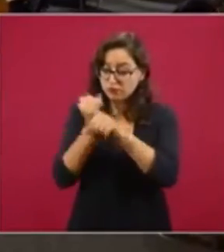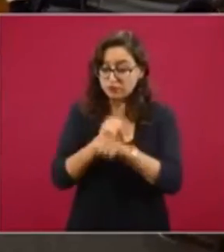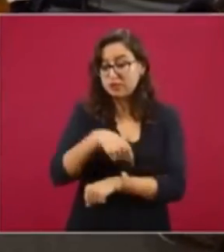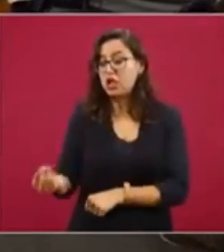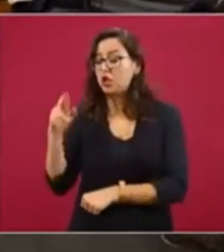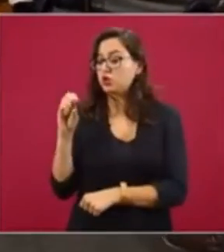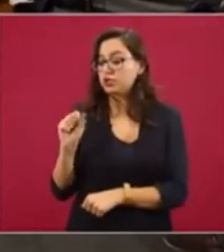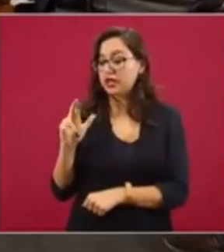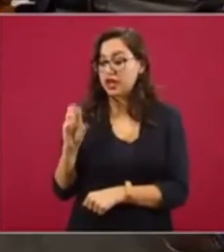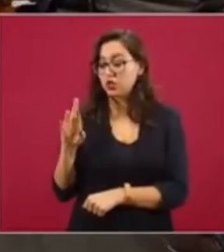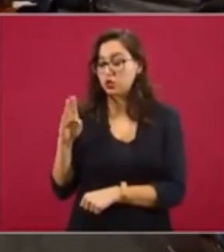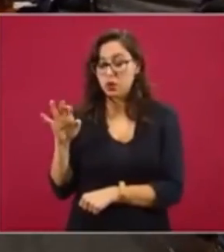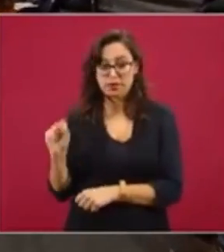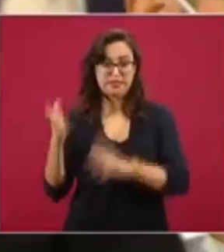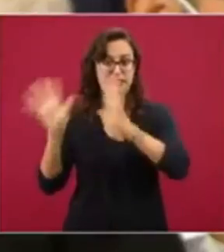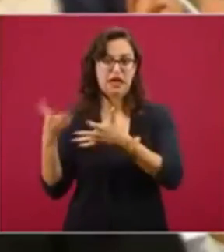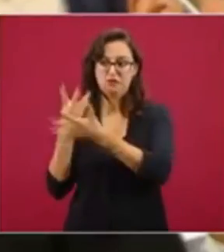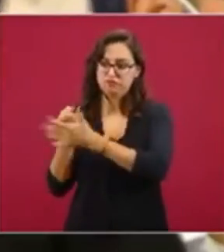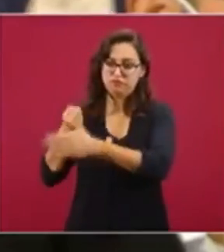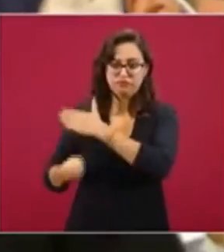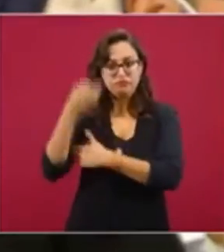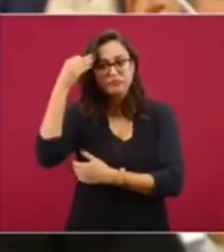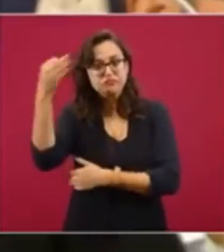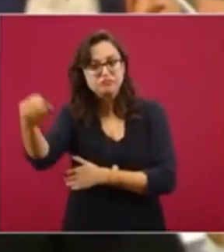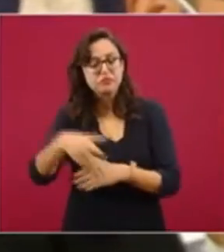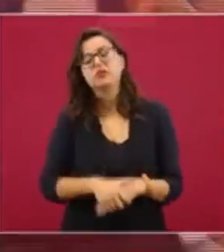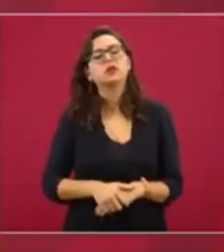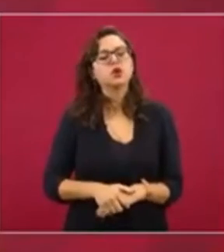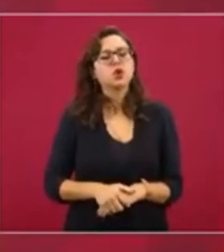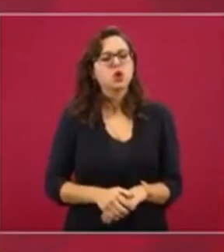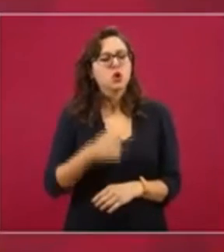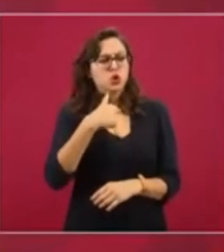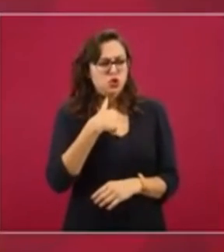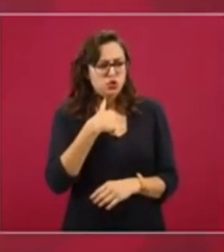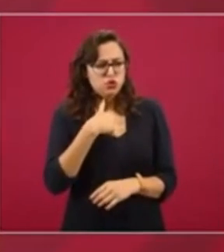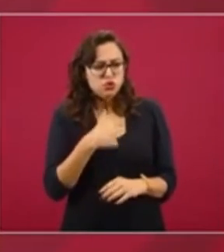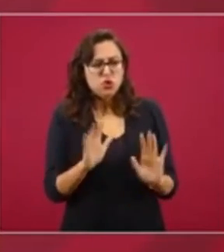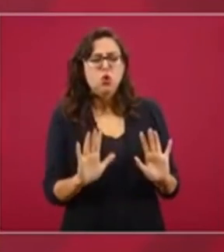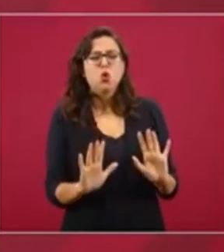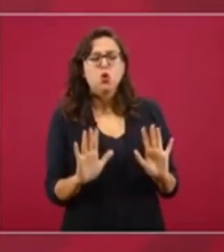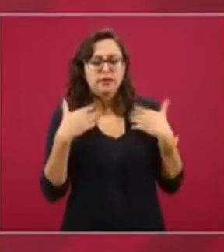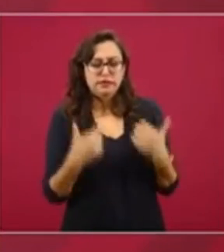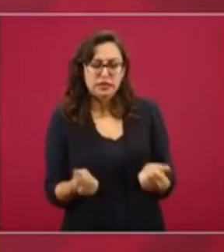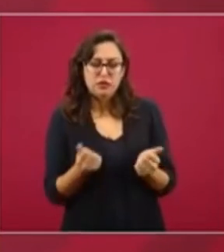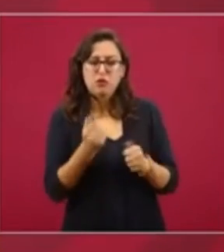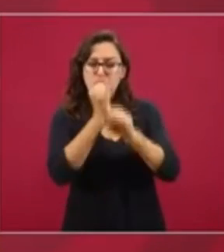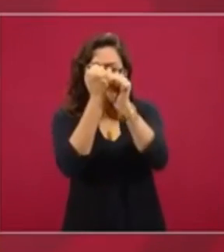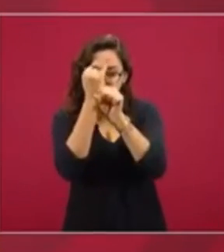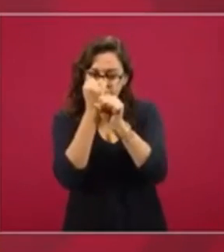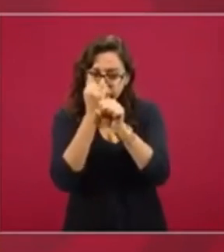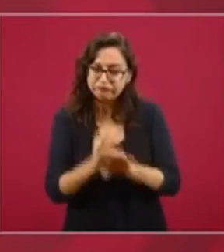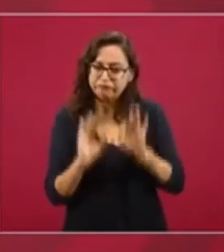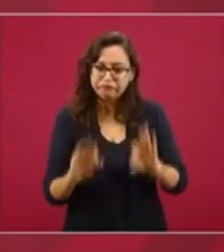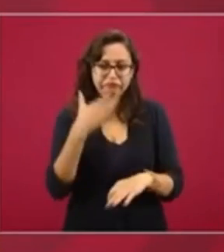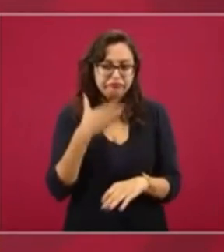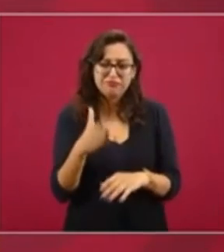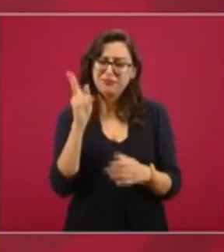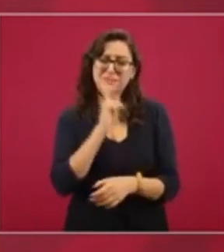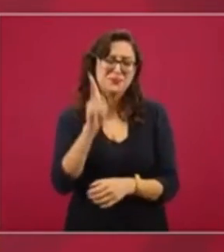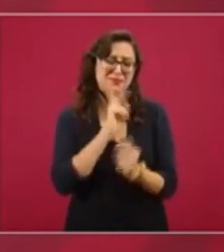debido a que Rosario Robles lleva varios meses de tener procesada. Yo tengo entendido que esa investigación está bien hecha. que ya hay bastantes elementos.